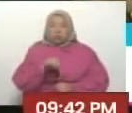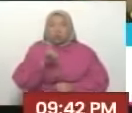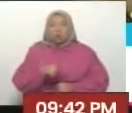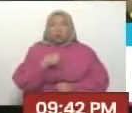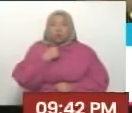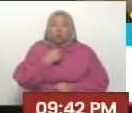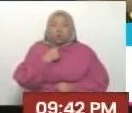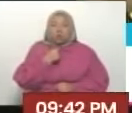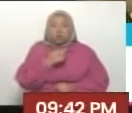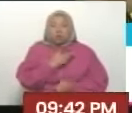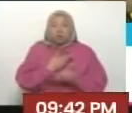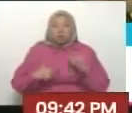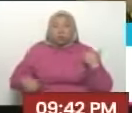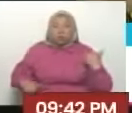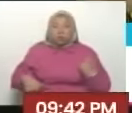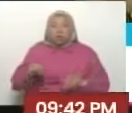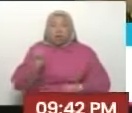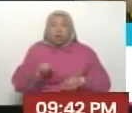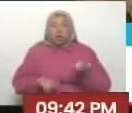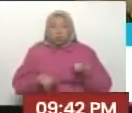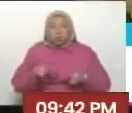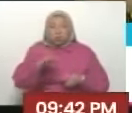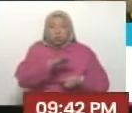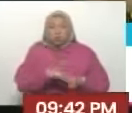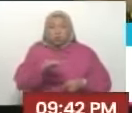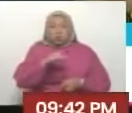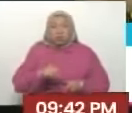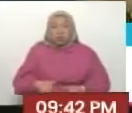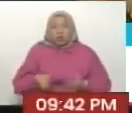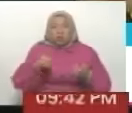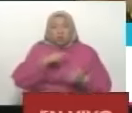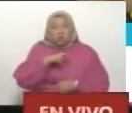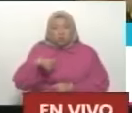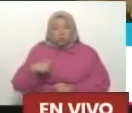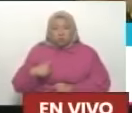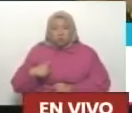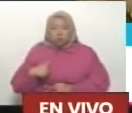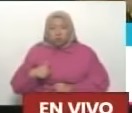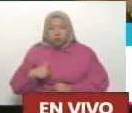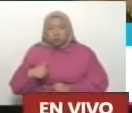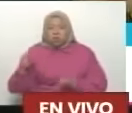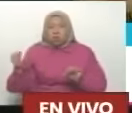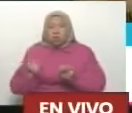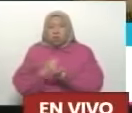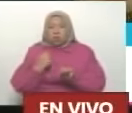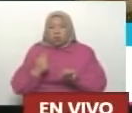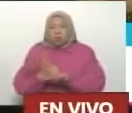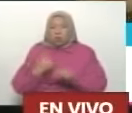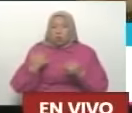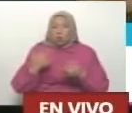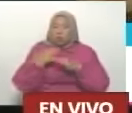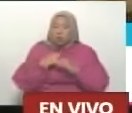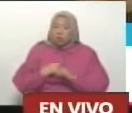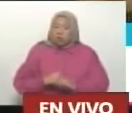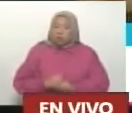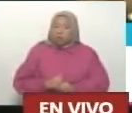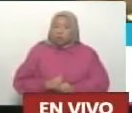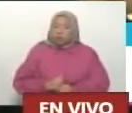que, presidente, están en algunos espacios y no le permiten a usted hacer la gestión que todos estamos esperando,